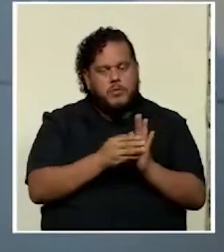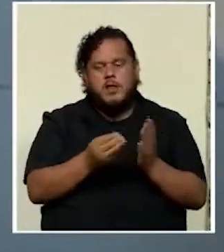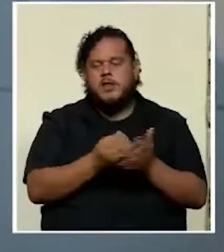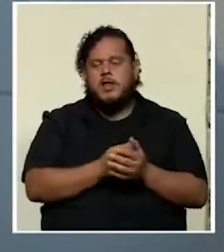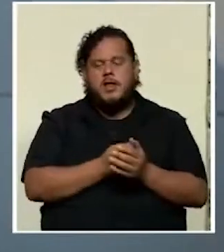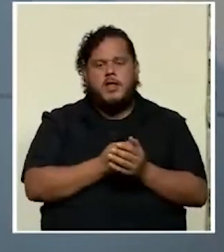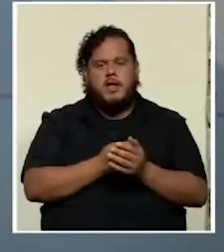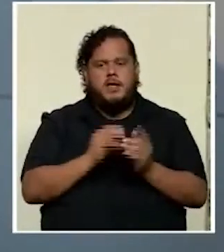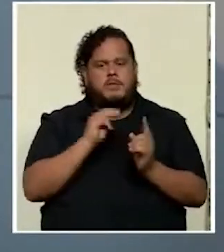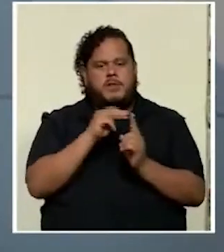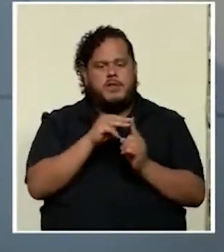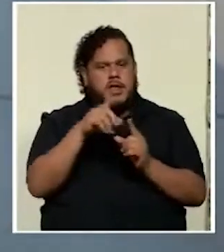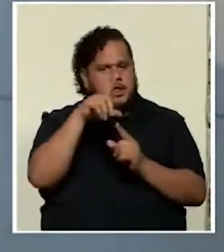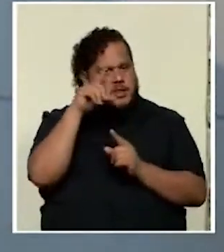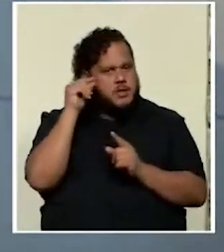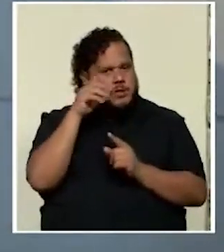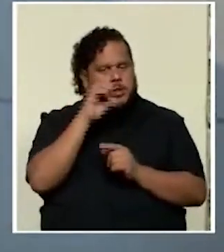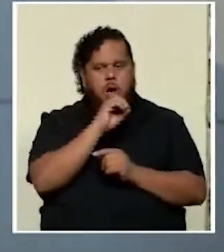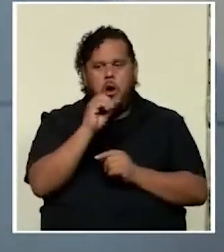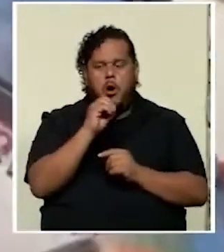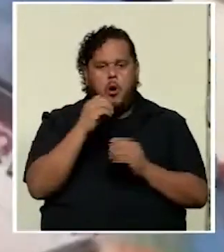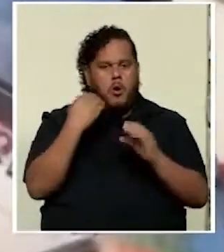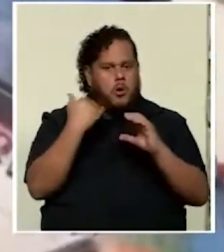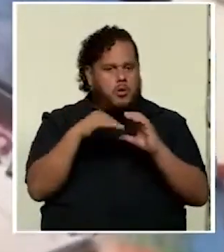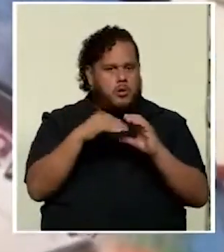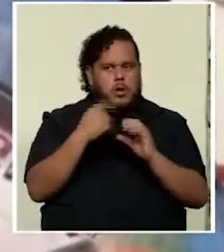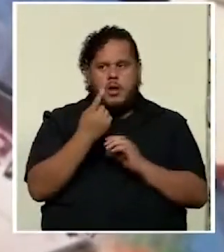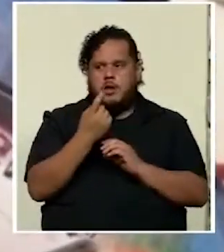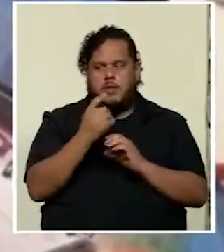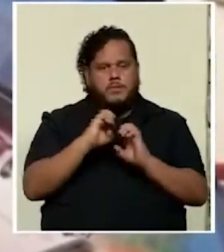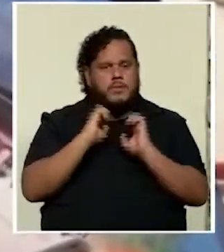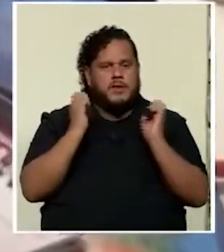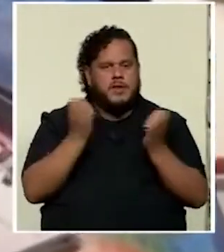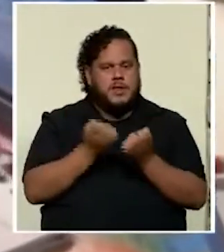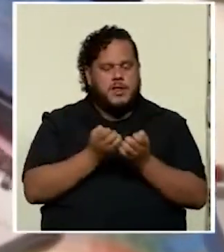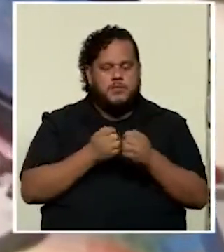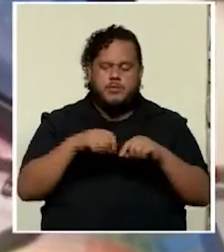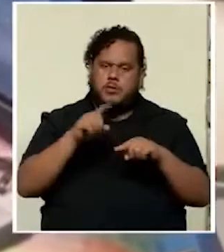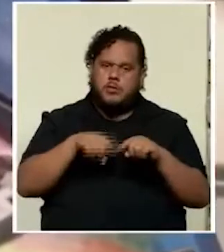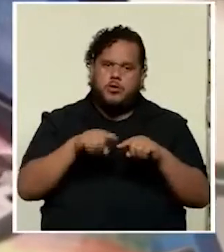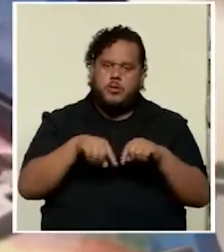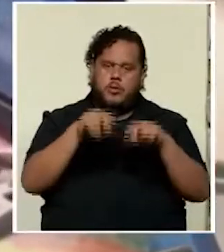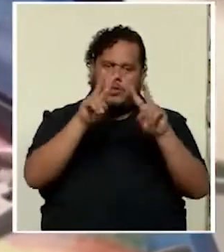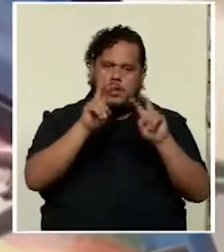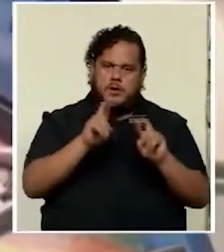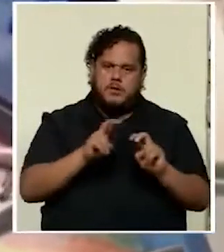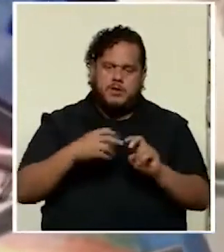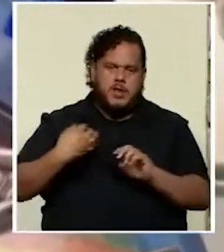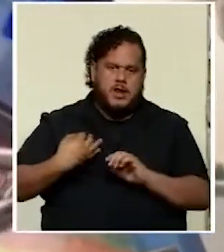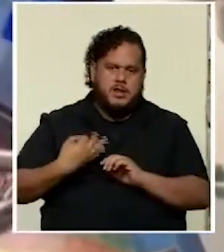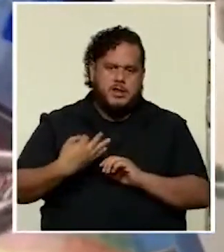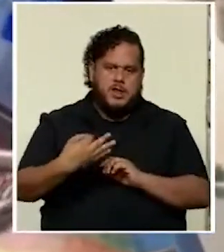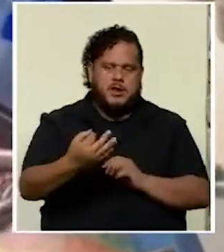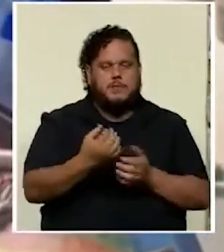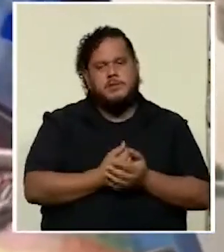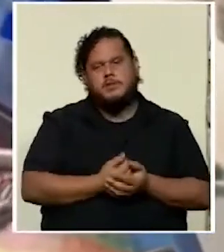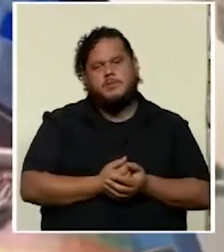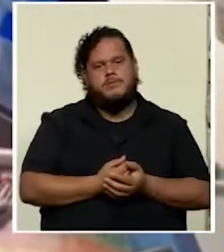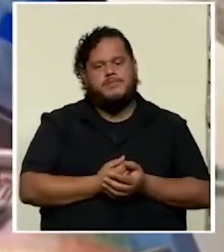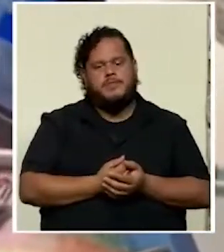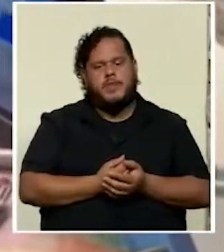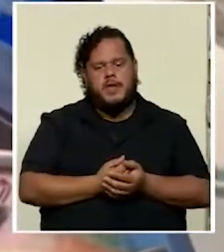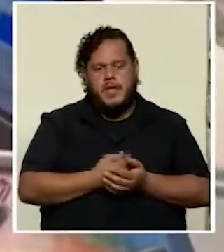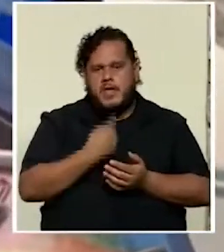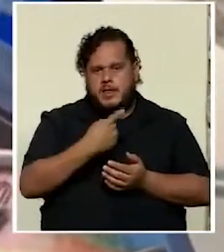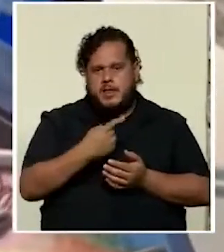o correos electrónicos que, por falta de equipos, no podían revisar diariamente. Según